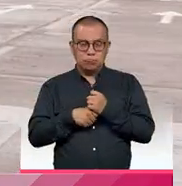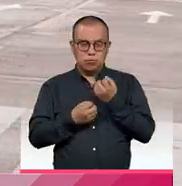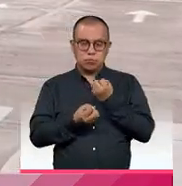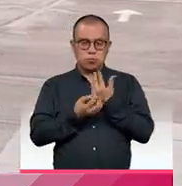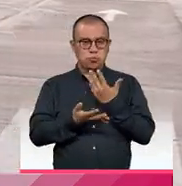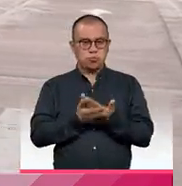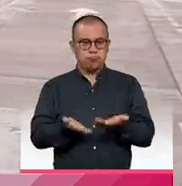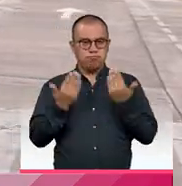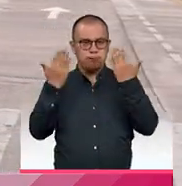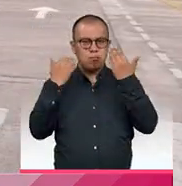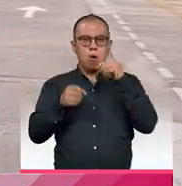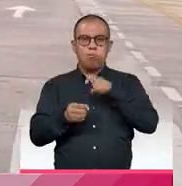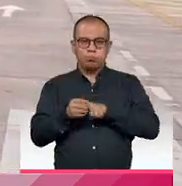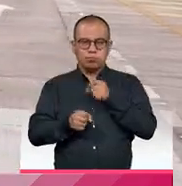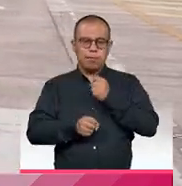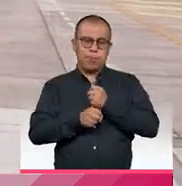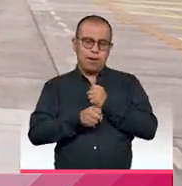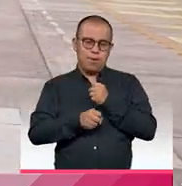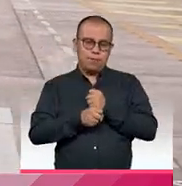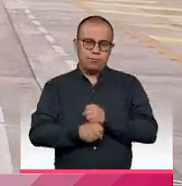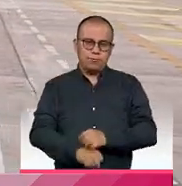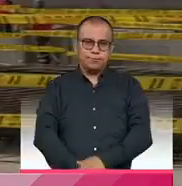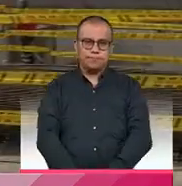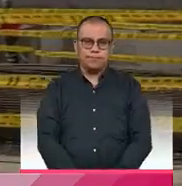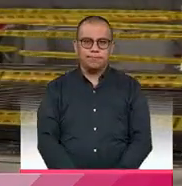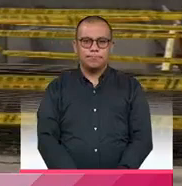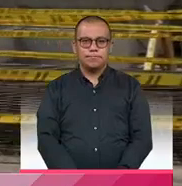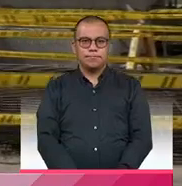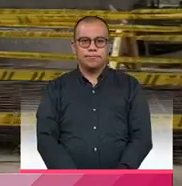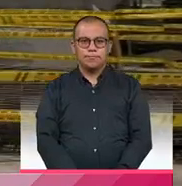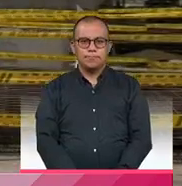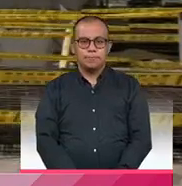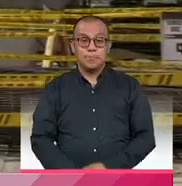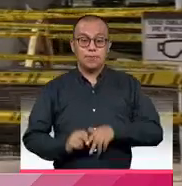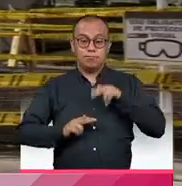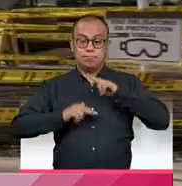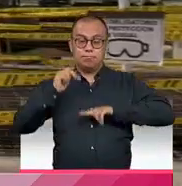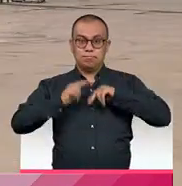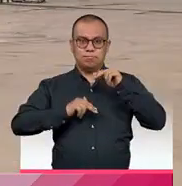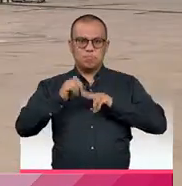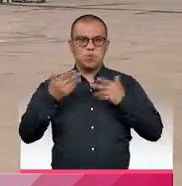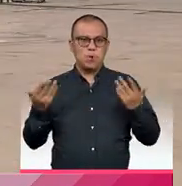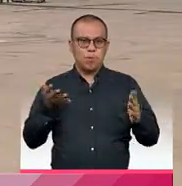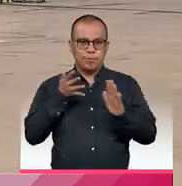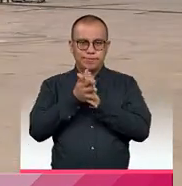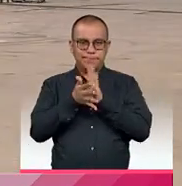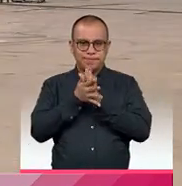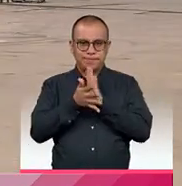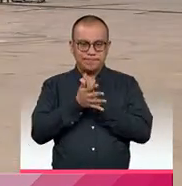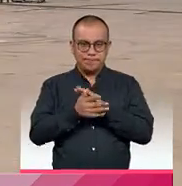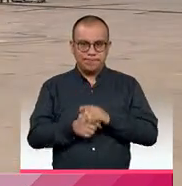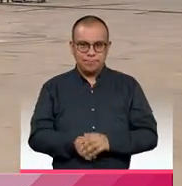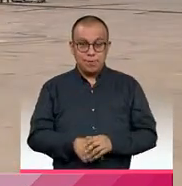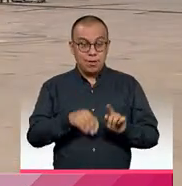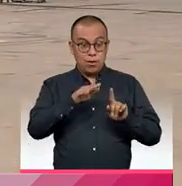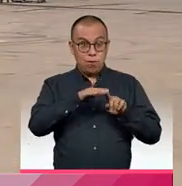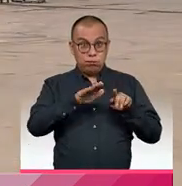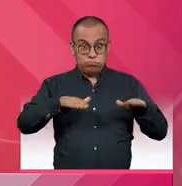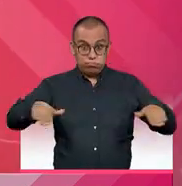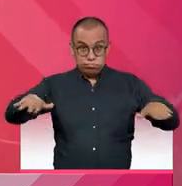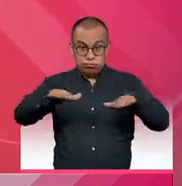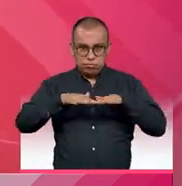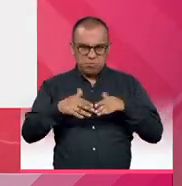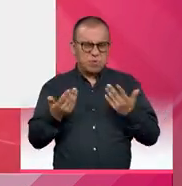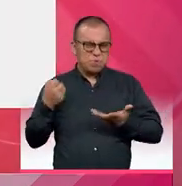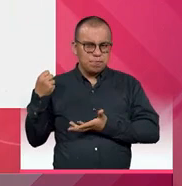beneficiará a los trabajadores del Portal. La obra en cifras. Para renovar el patio Portal Américas, el